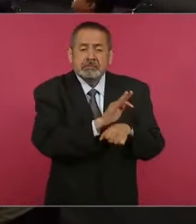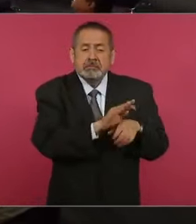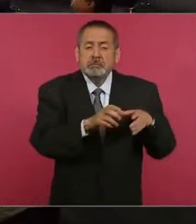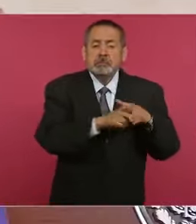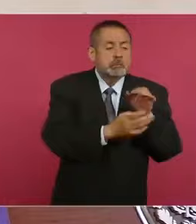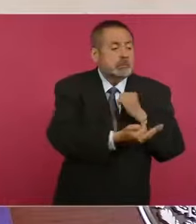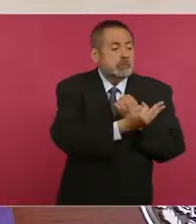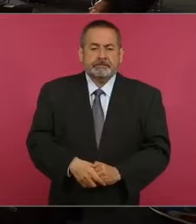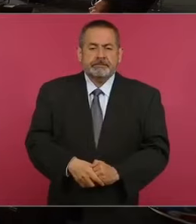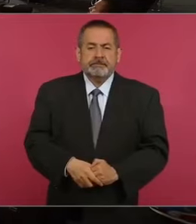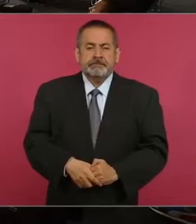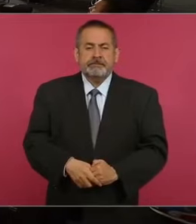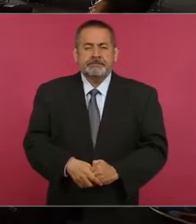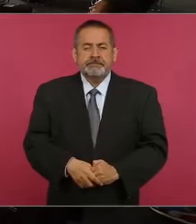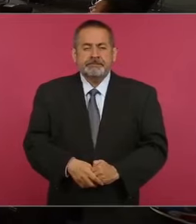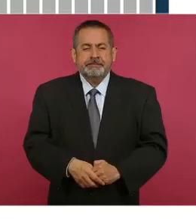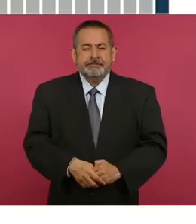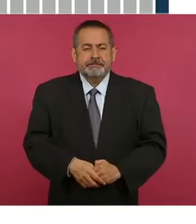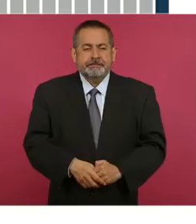sienten los ofendidos.